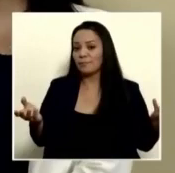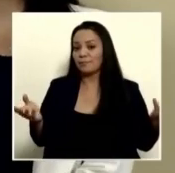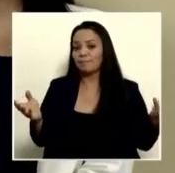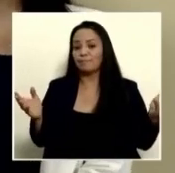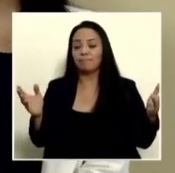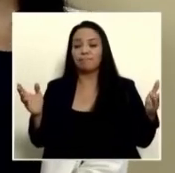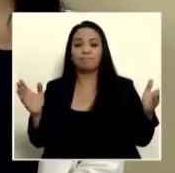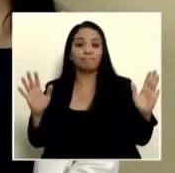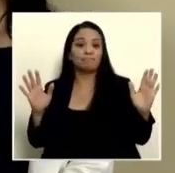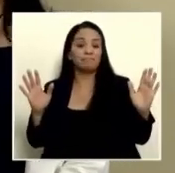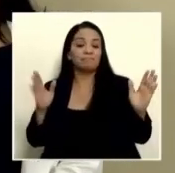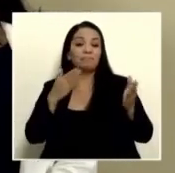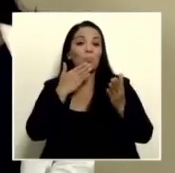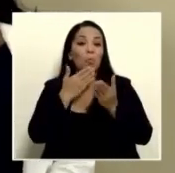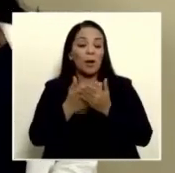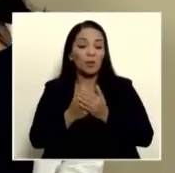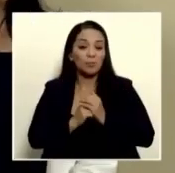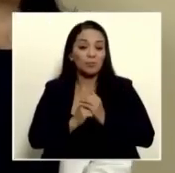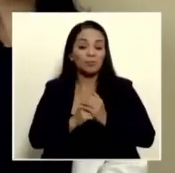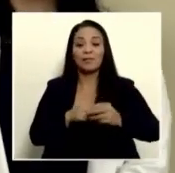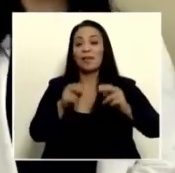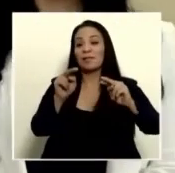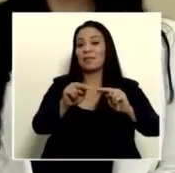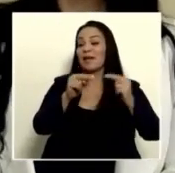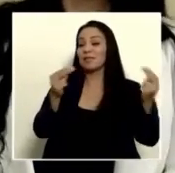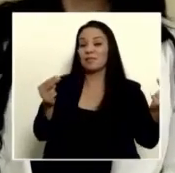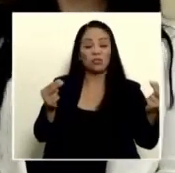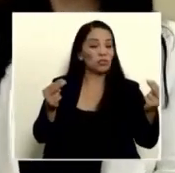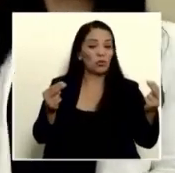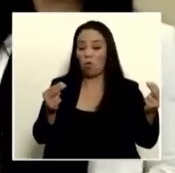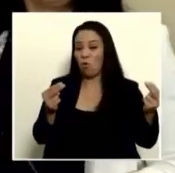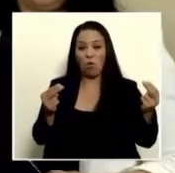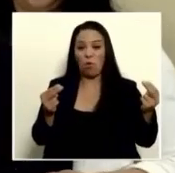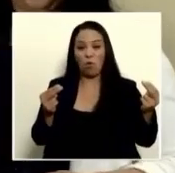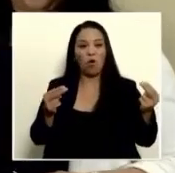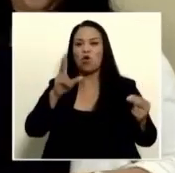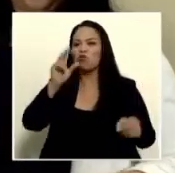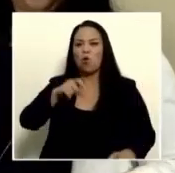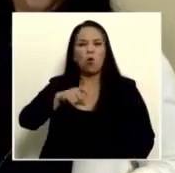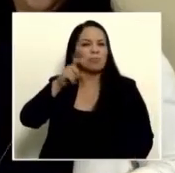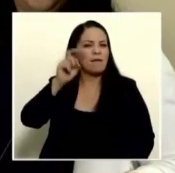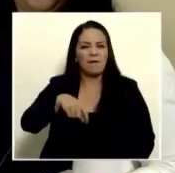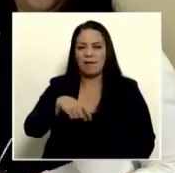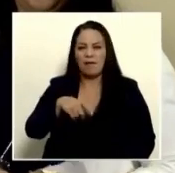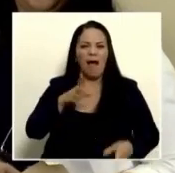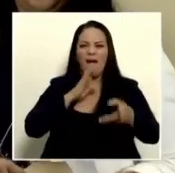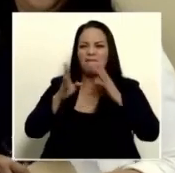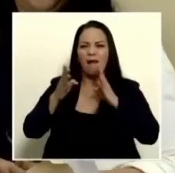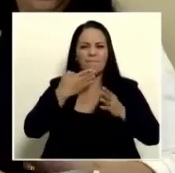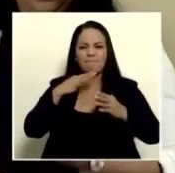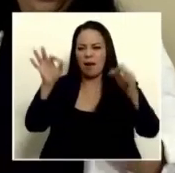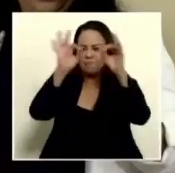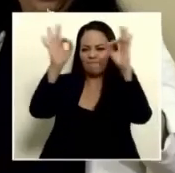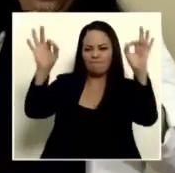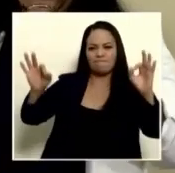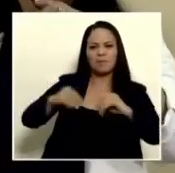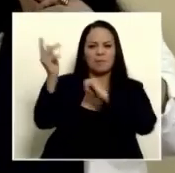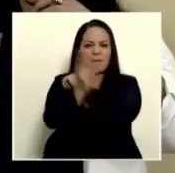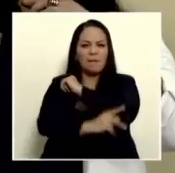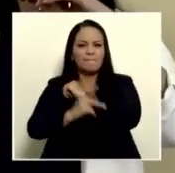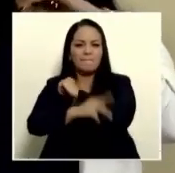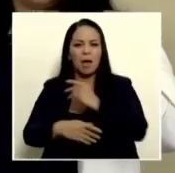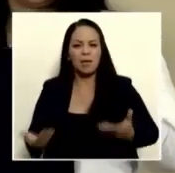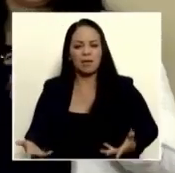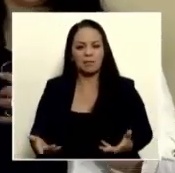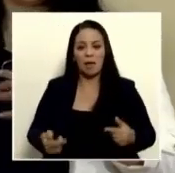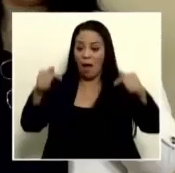lo que la nación debe haber hecho en lugar de haber difamado esta patria bendita donde la libertad de prensa está